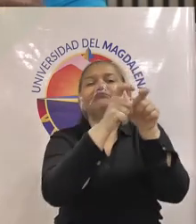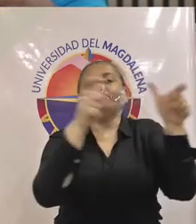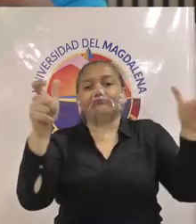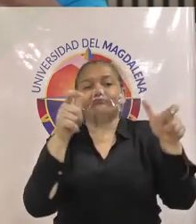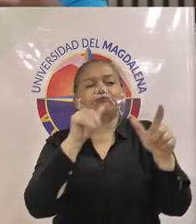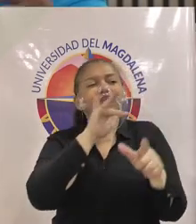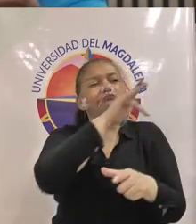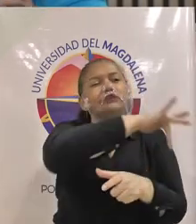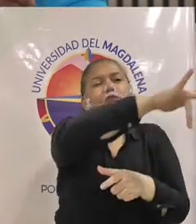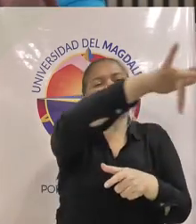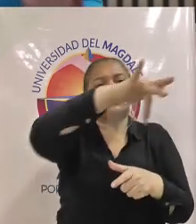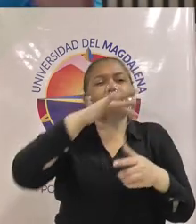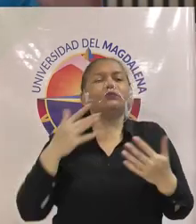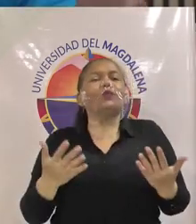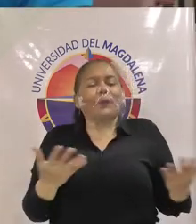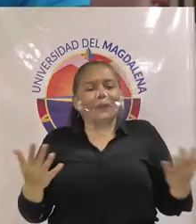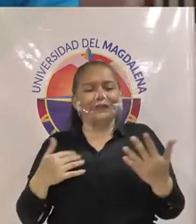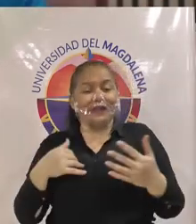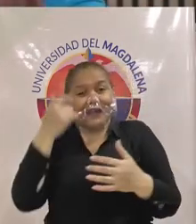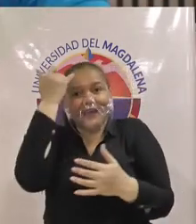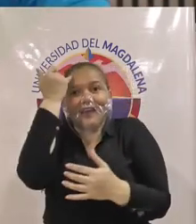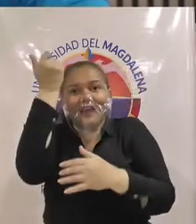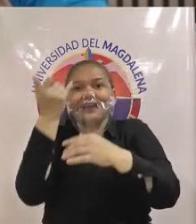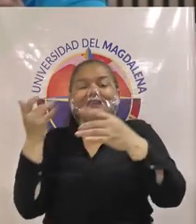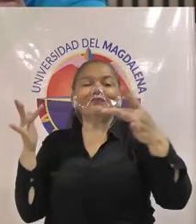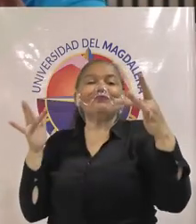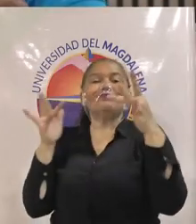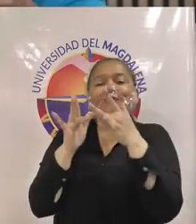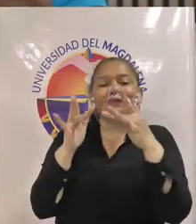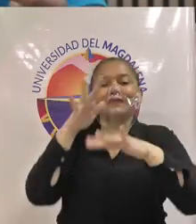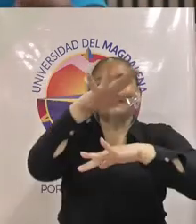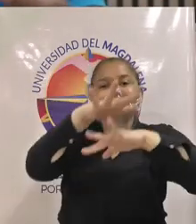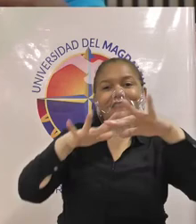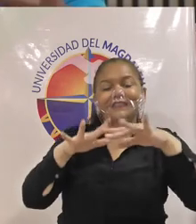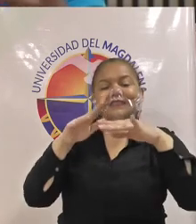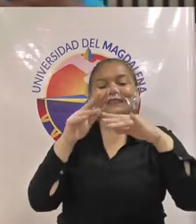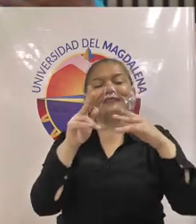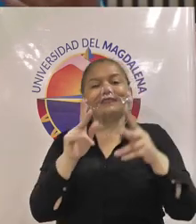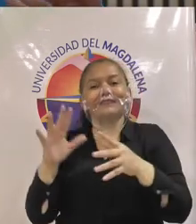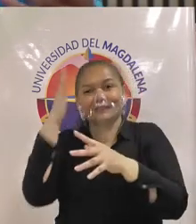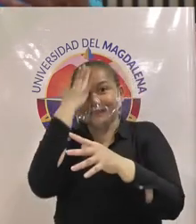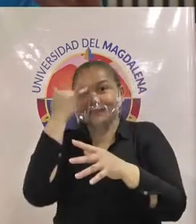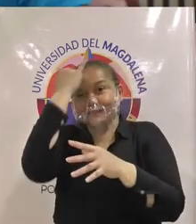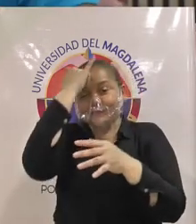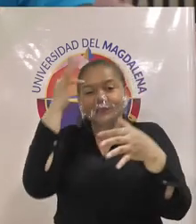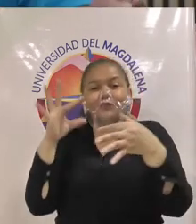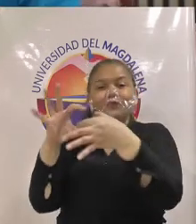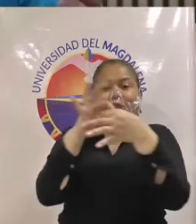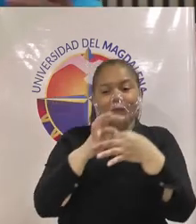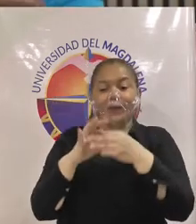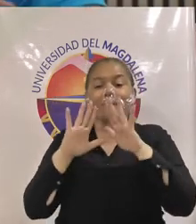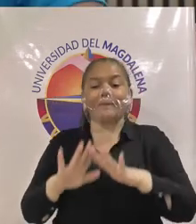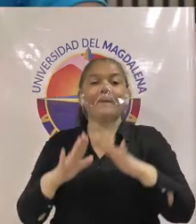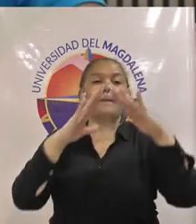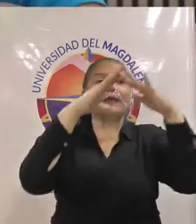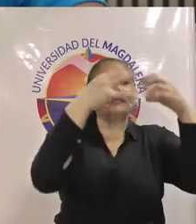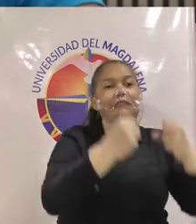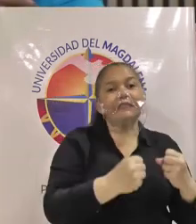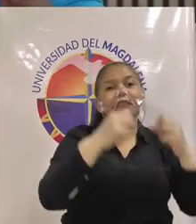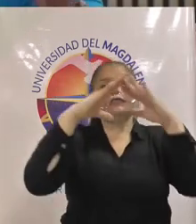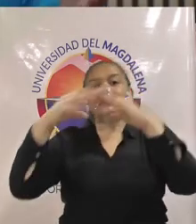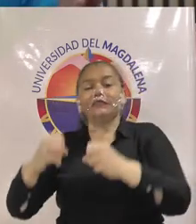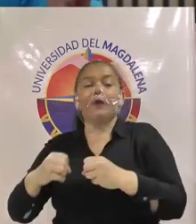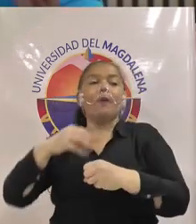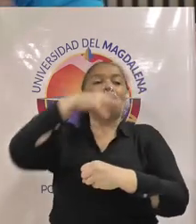consolidación de una red académica esta red académica pretende la conformación de sedes regionales que sean